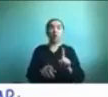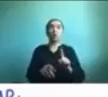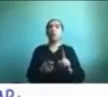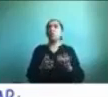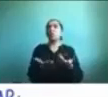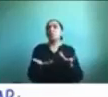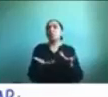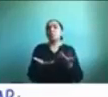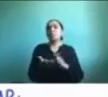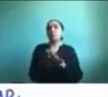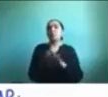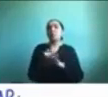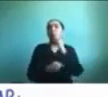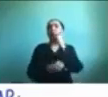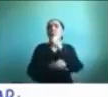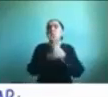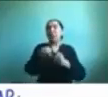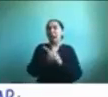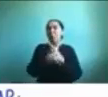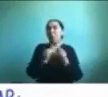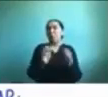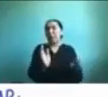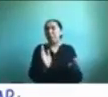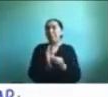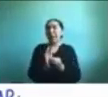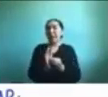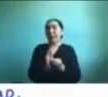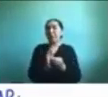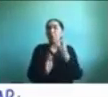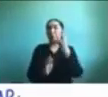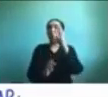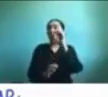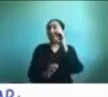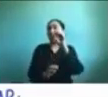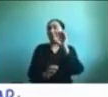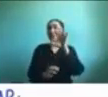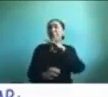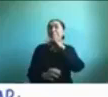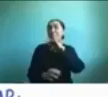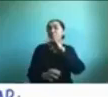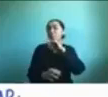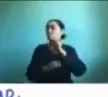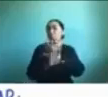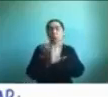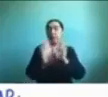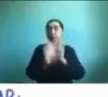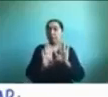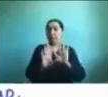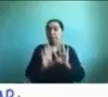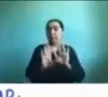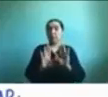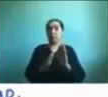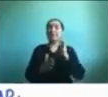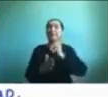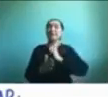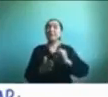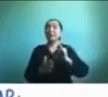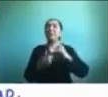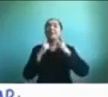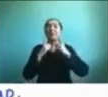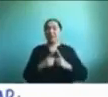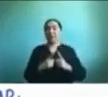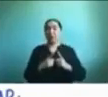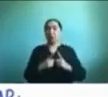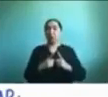la hora o los 40 minutos continuos de uso la idea es que siempre tenga descansos entre medio